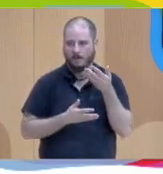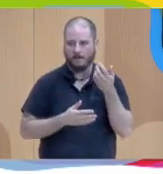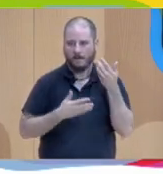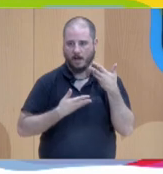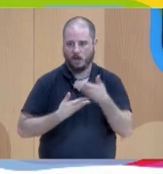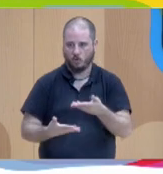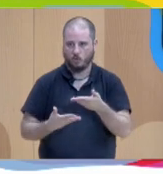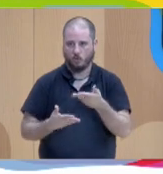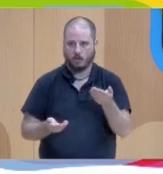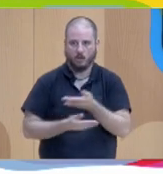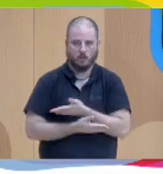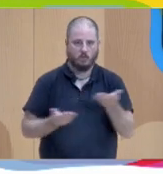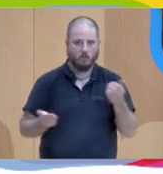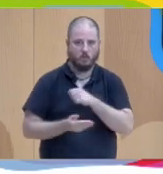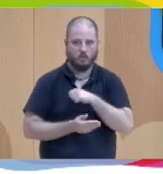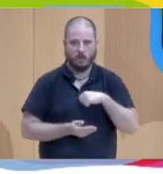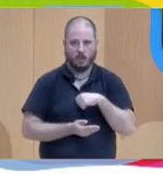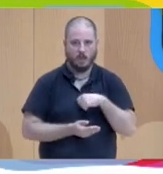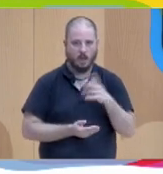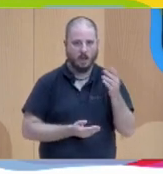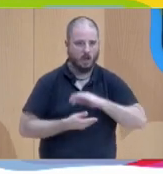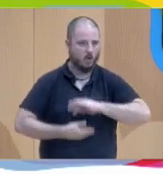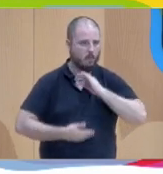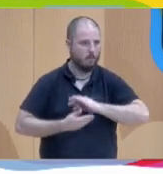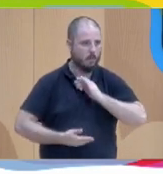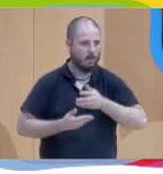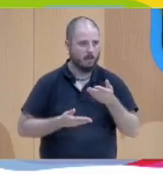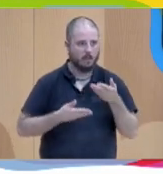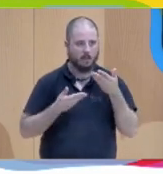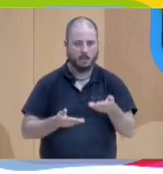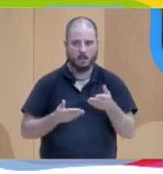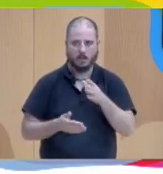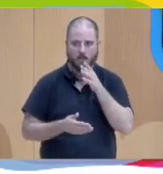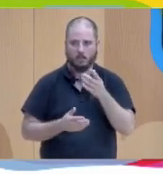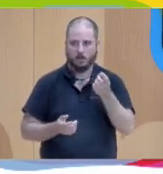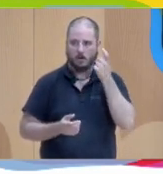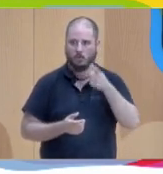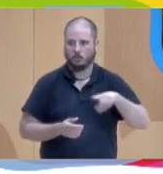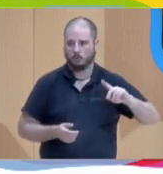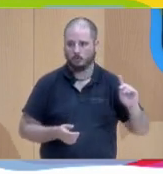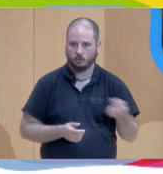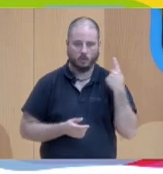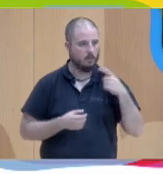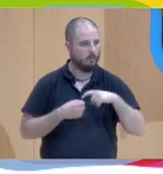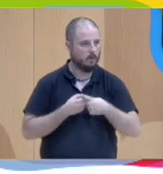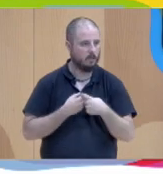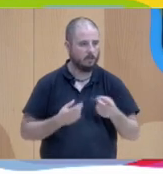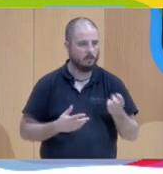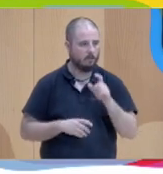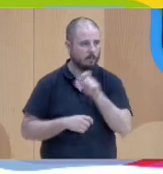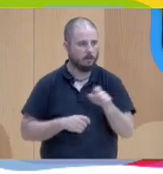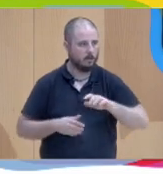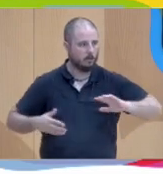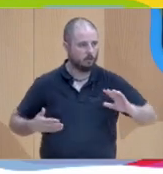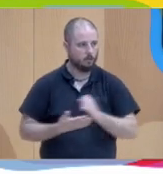confianza en sí mismas favorece el desarrollo de competencias porque todo el alumnado participa todas las personas se sienten partícipes